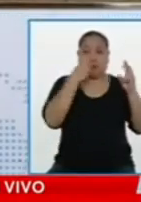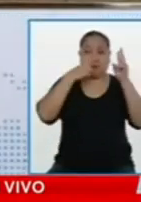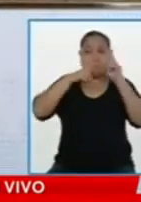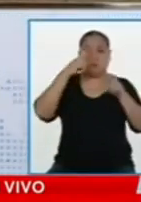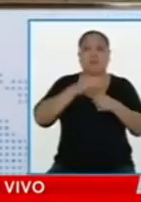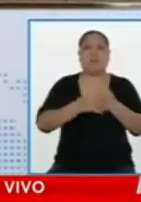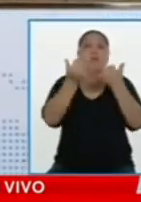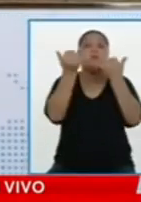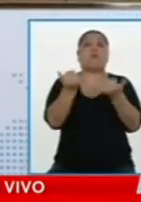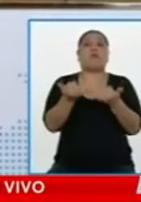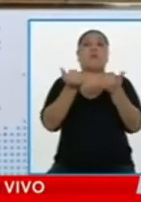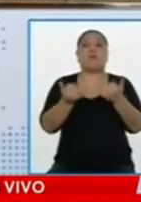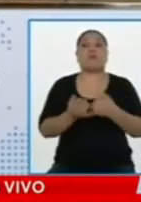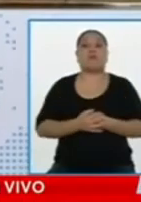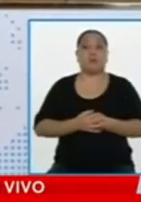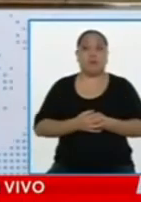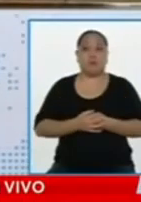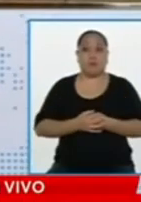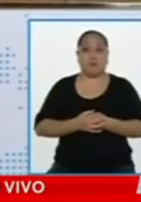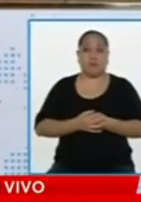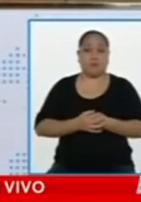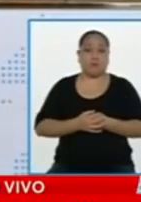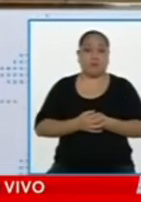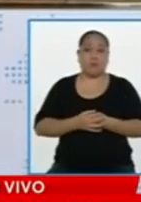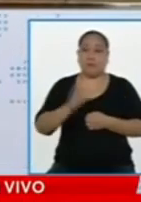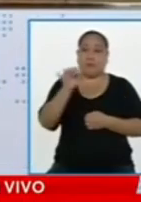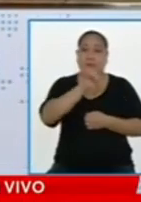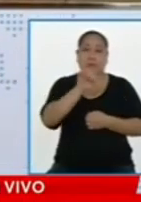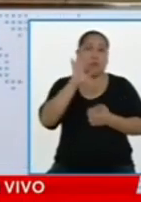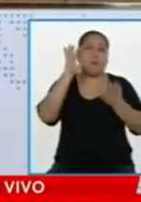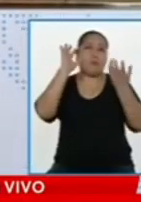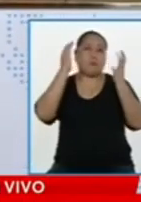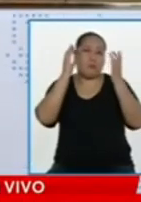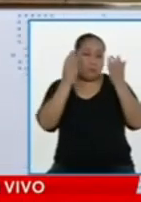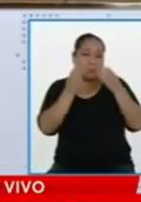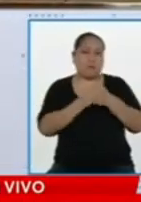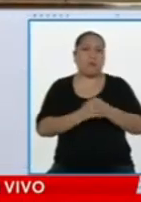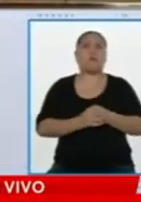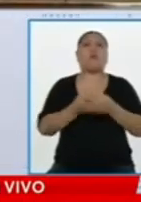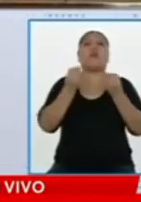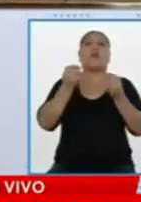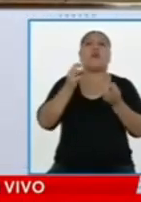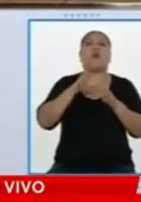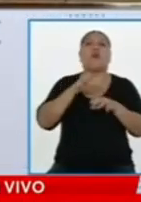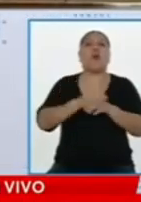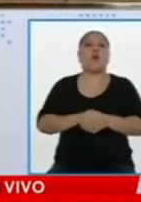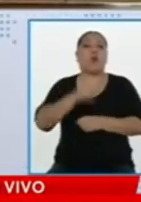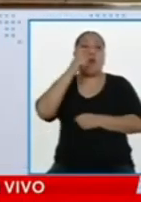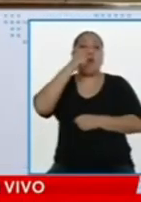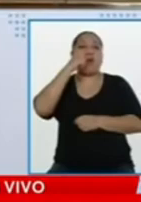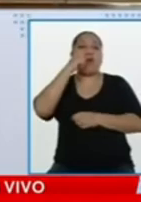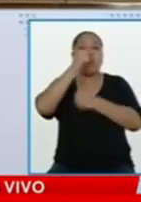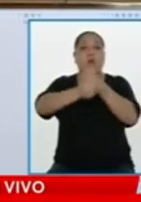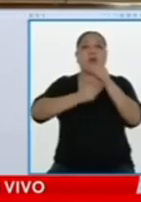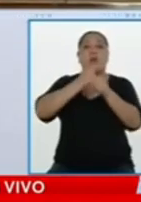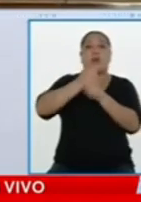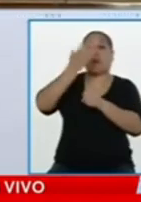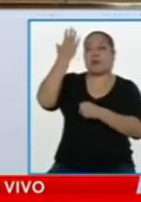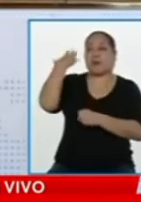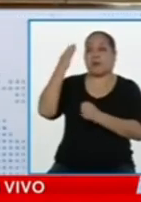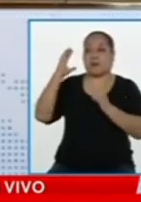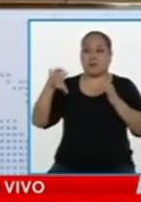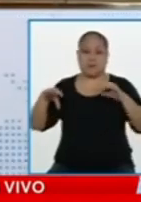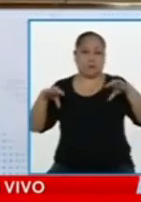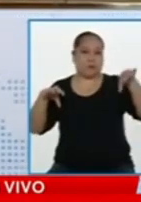Es la misma política de Vizcarra de favorecer en todas